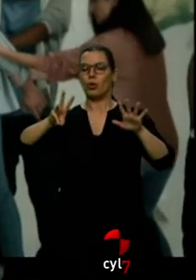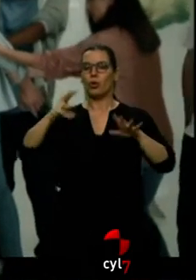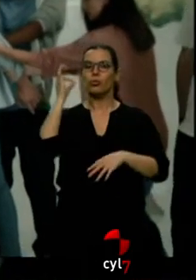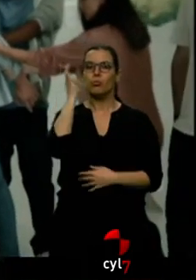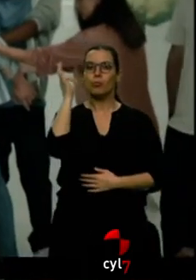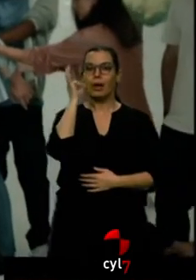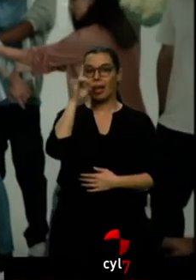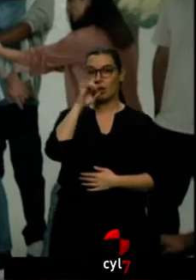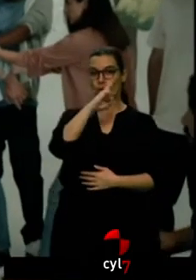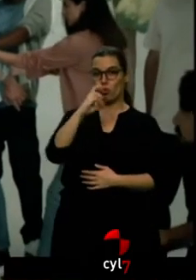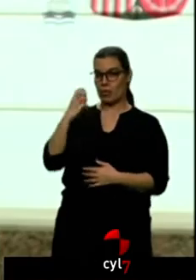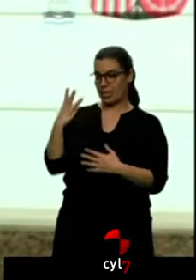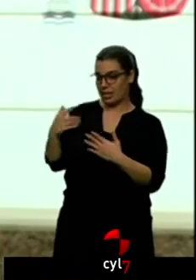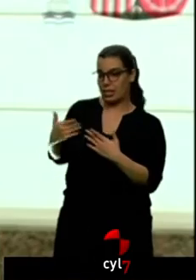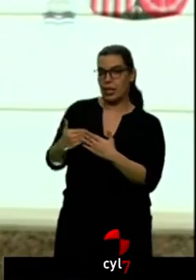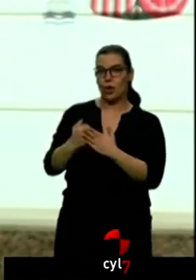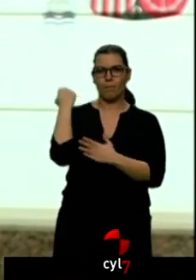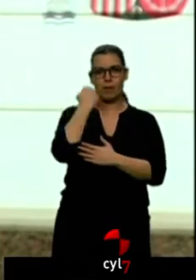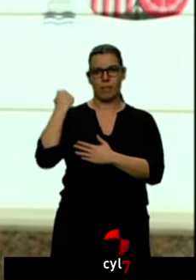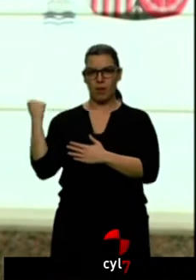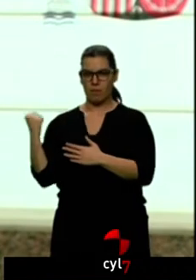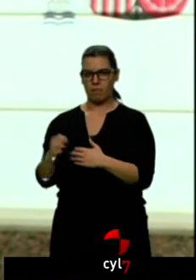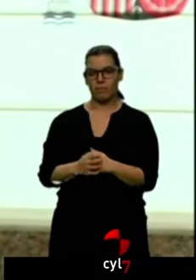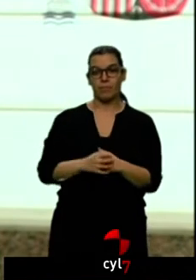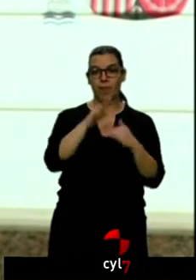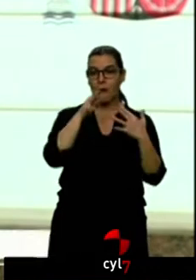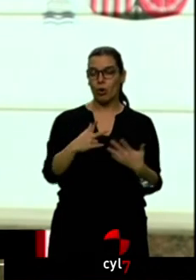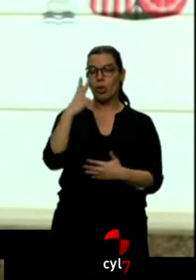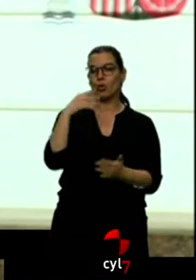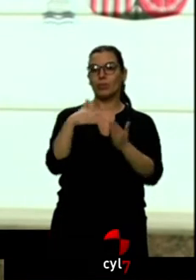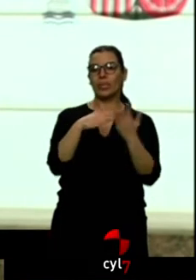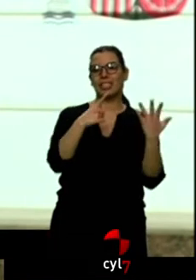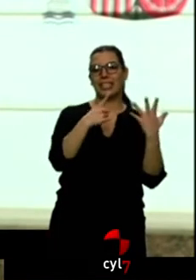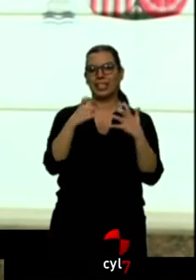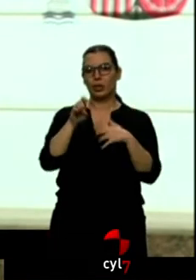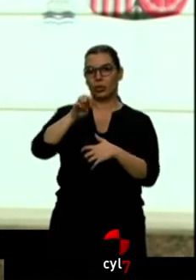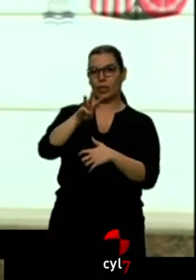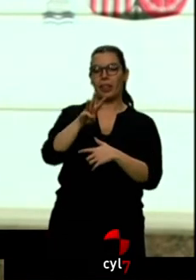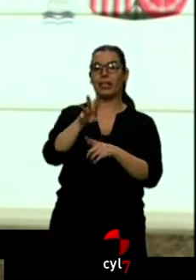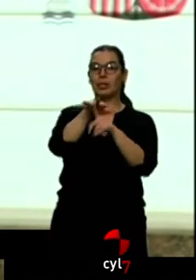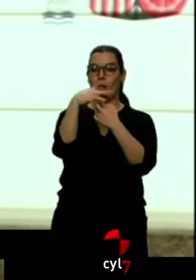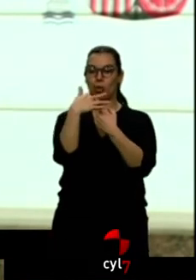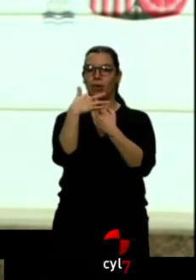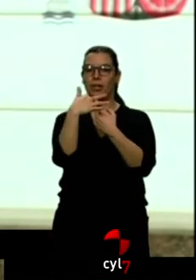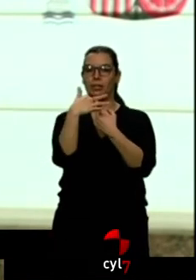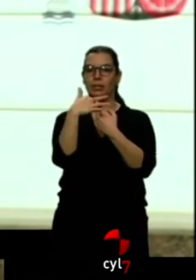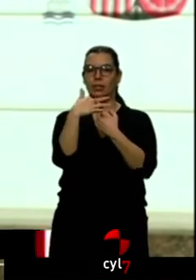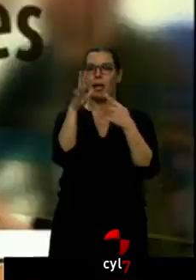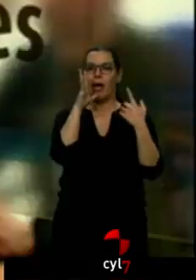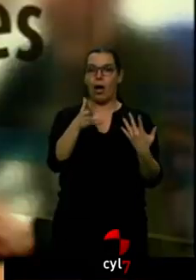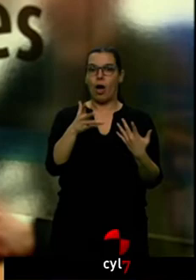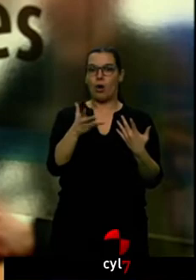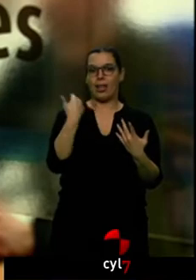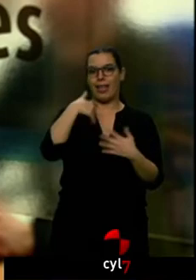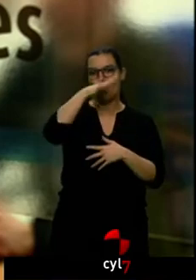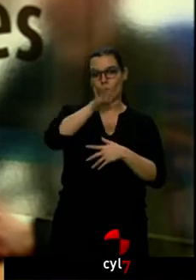2003. Y sé que no estoy sola. Actualmente tenemos 2.613 casos activos en Castilla y León.